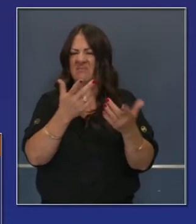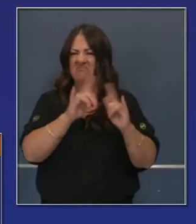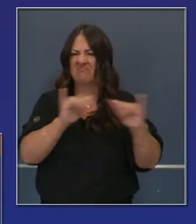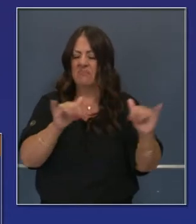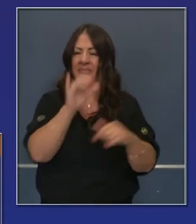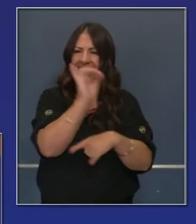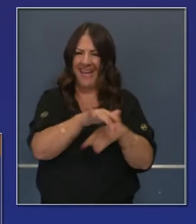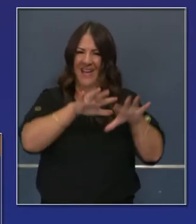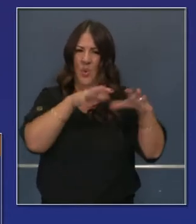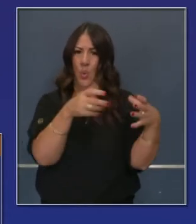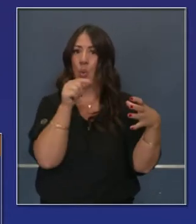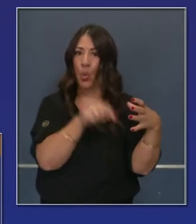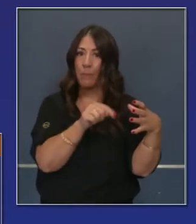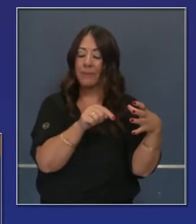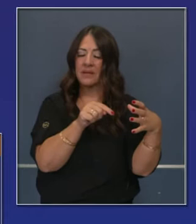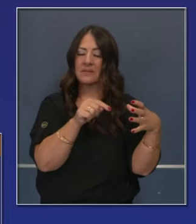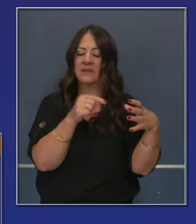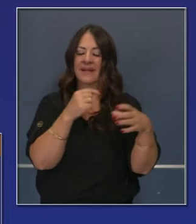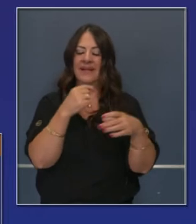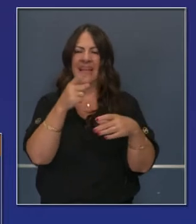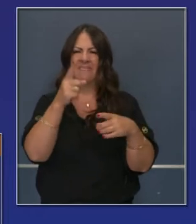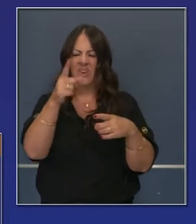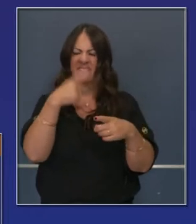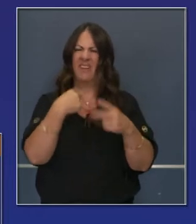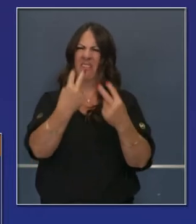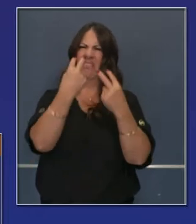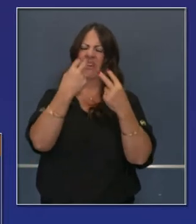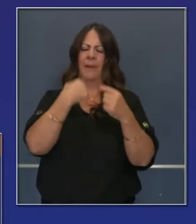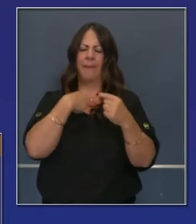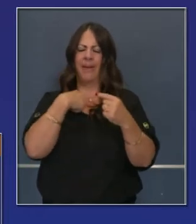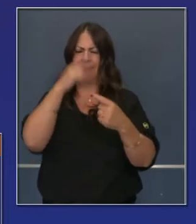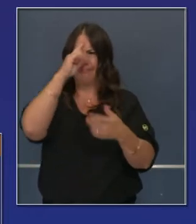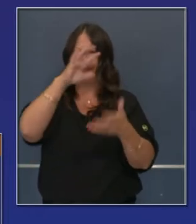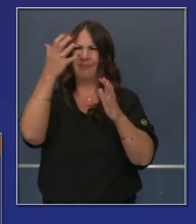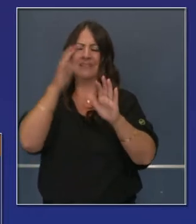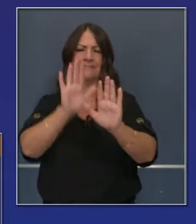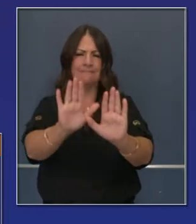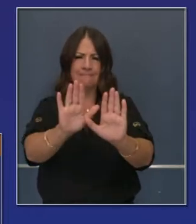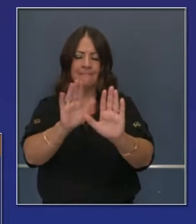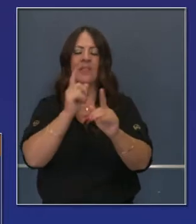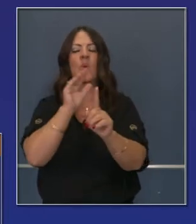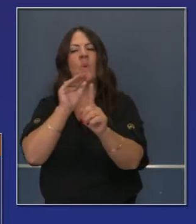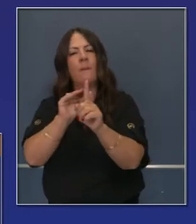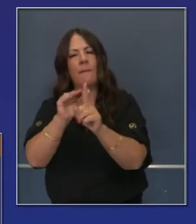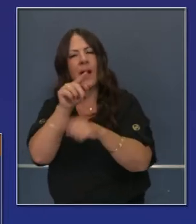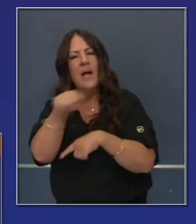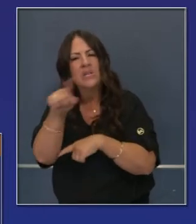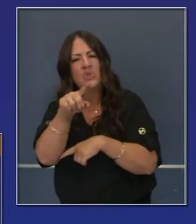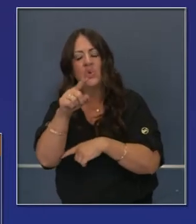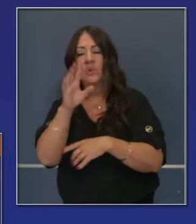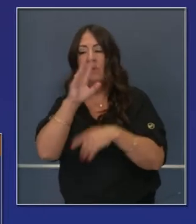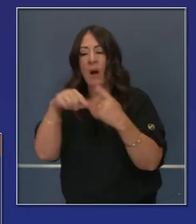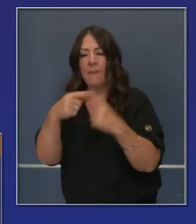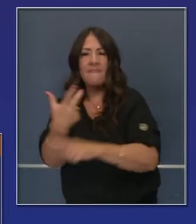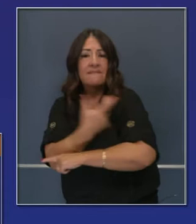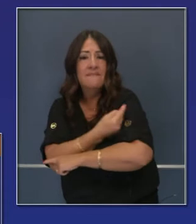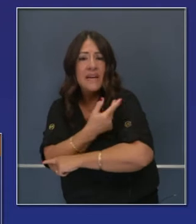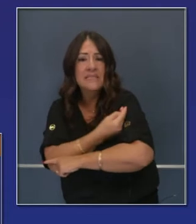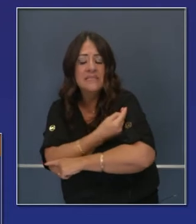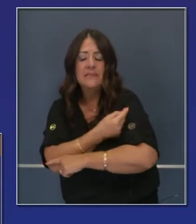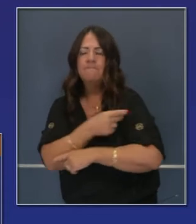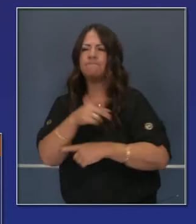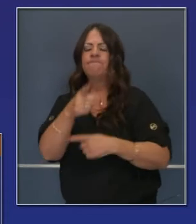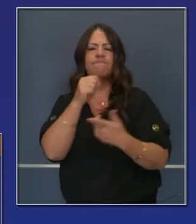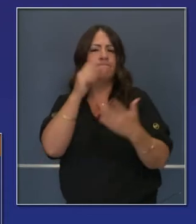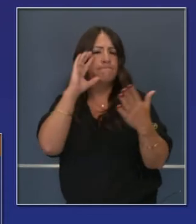que tendrán la prioridad. De modo que, lo que quiero es, una vez más, recordarles que cuando hablamos de vacunas,